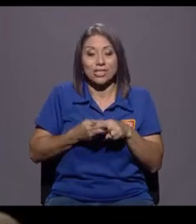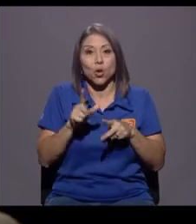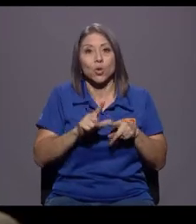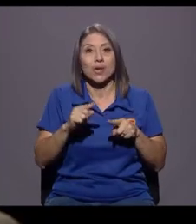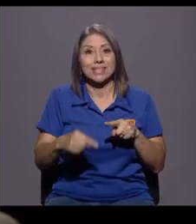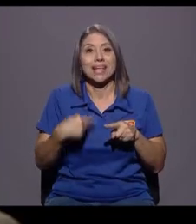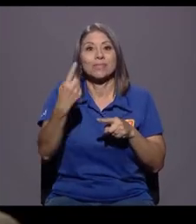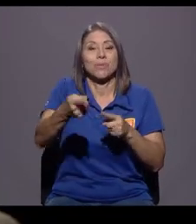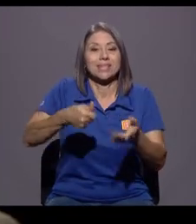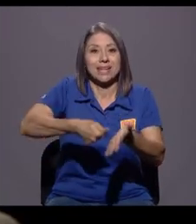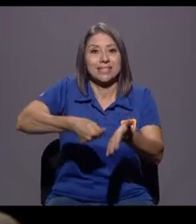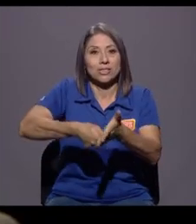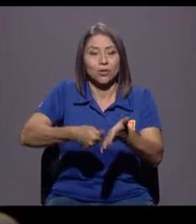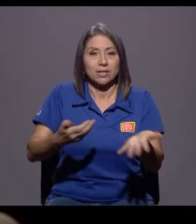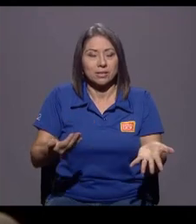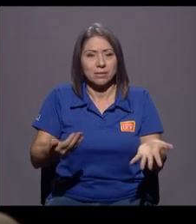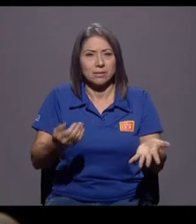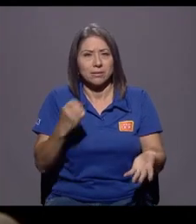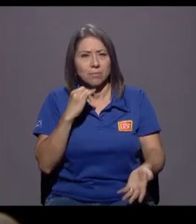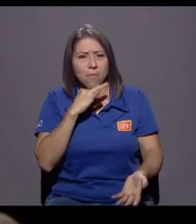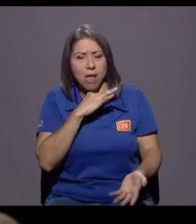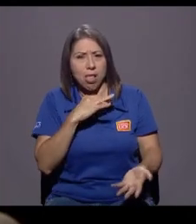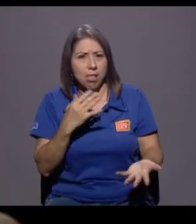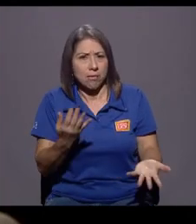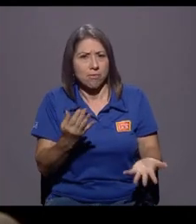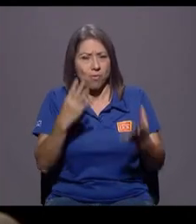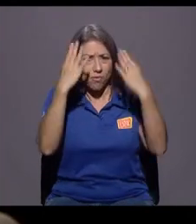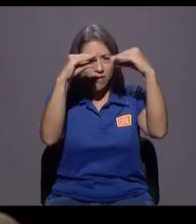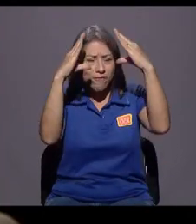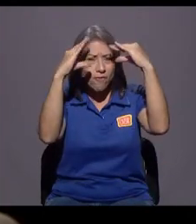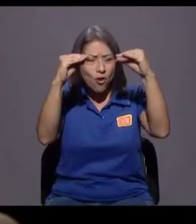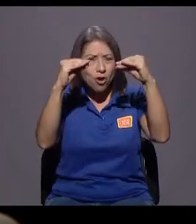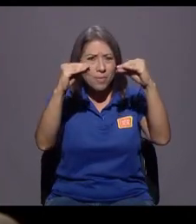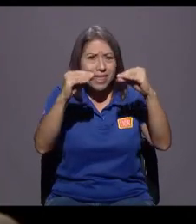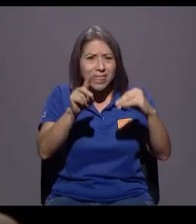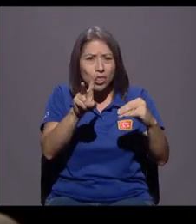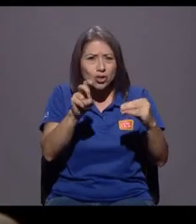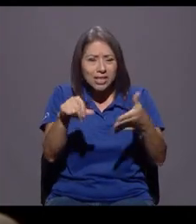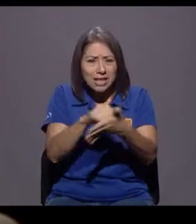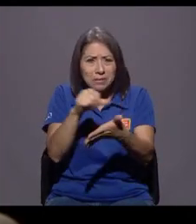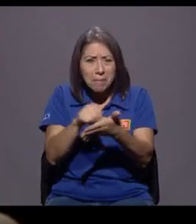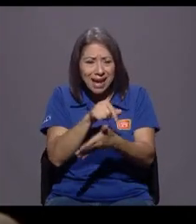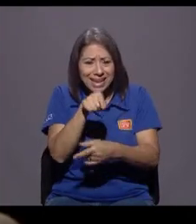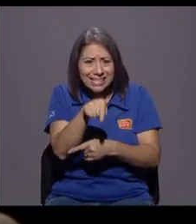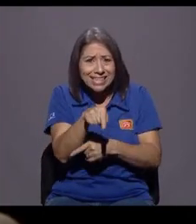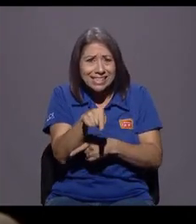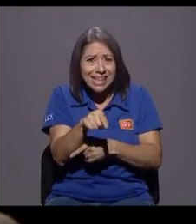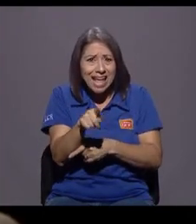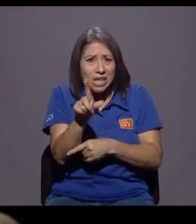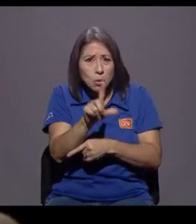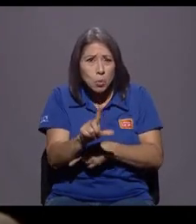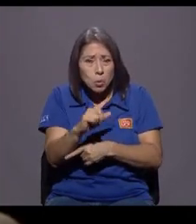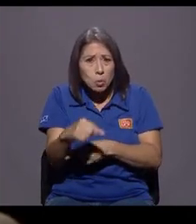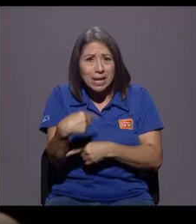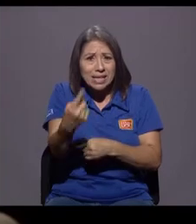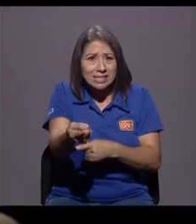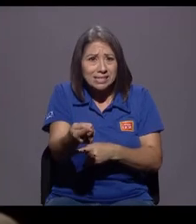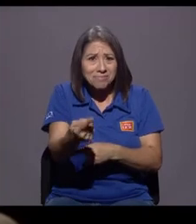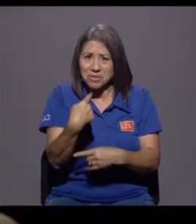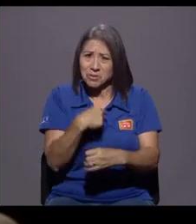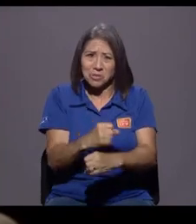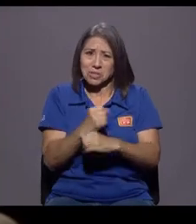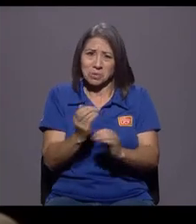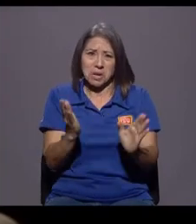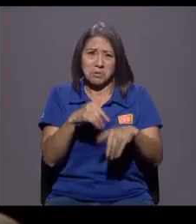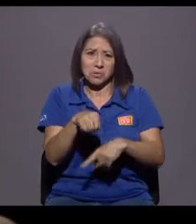Me parece tan extraño que un informe de 200 páginas esté ahí para un lunes, que estoy segura no lo estuvo. O que todo eso